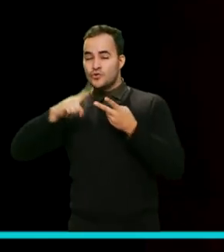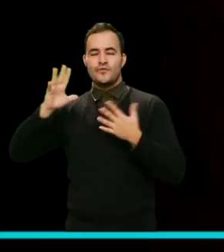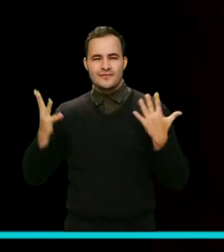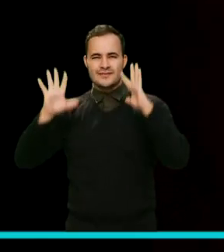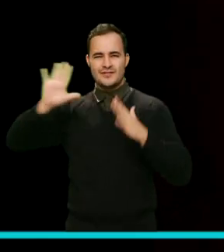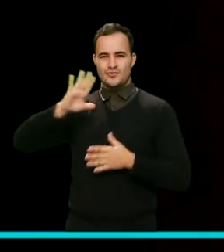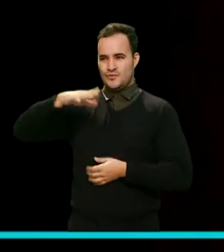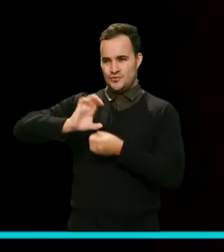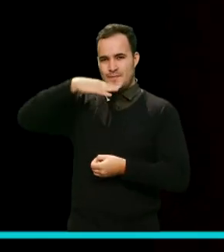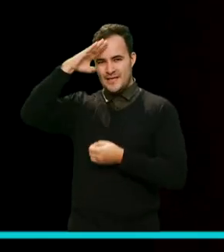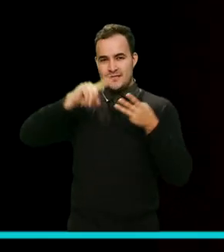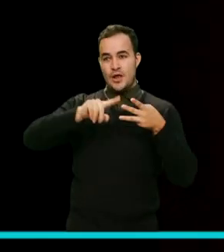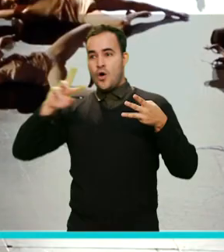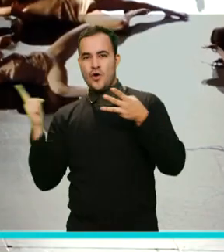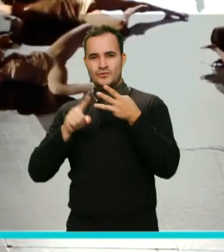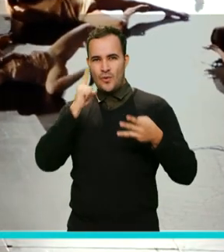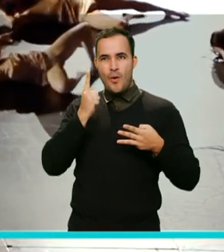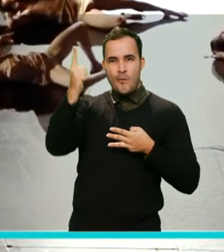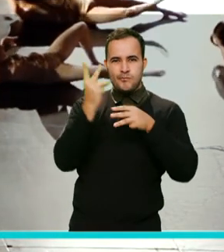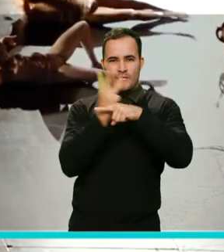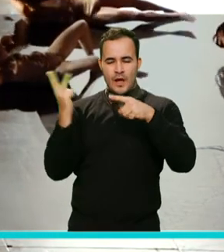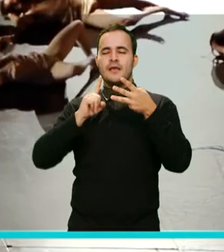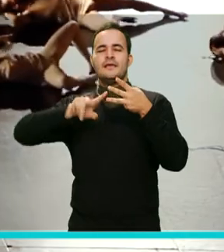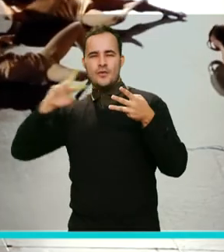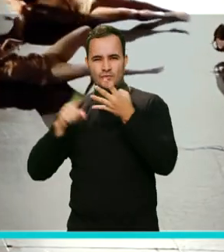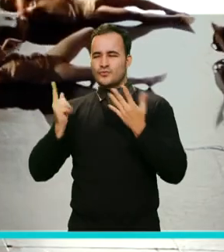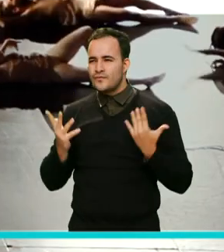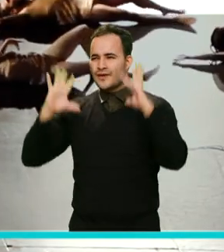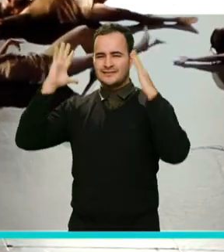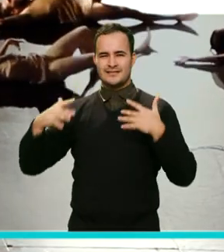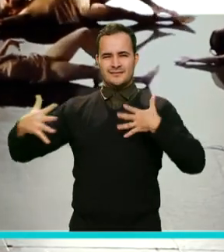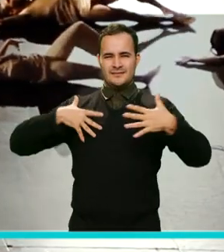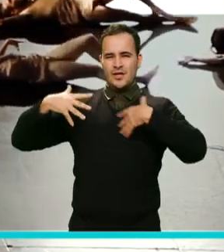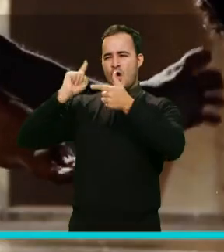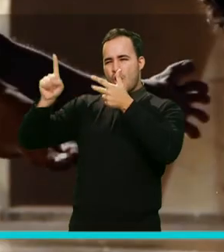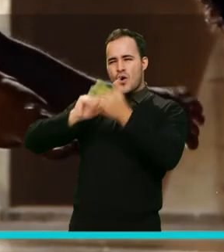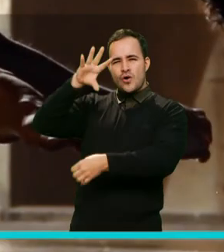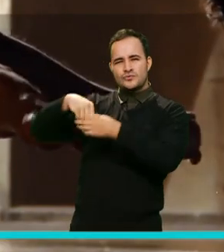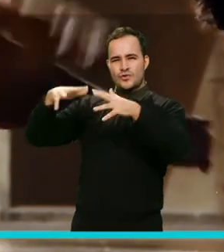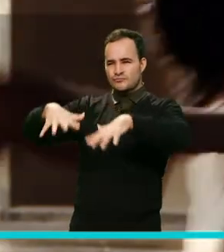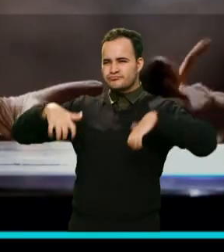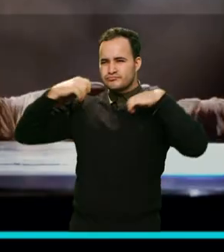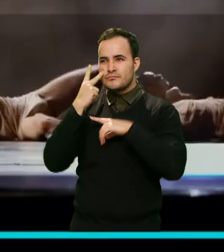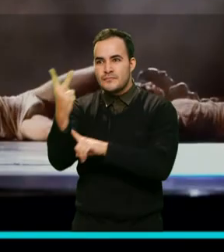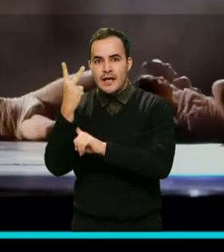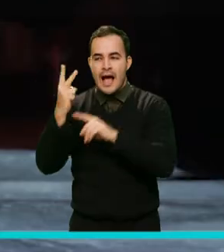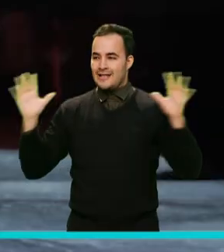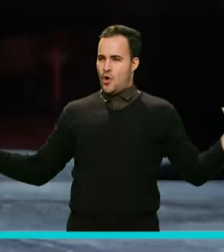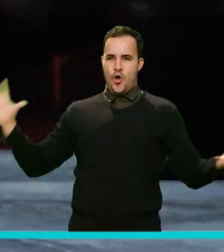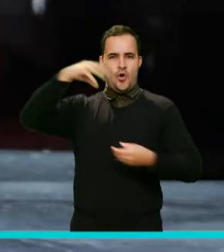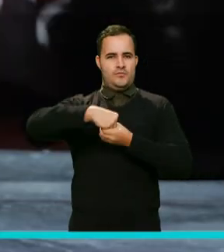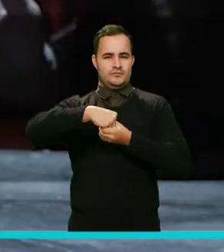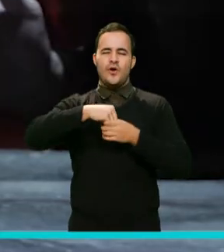Ciudad de Medellín, el Festival Invernía y la Fiesta de las Artes Escénicas para brindar una nueva forma de hacer y disfrutar teatro